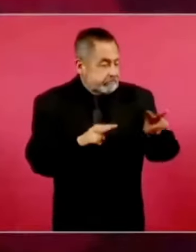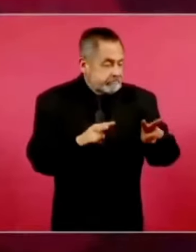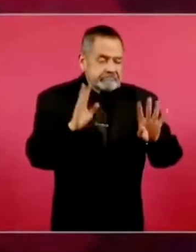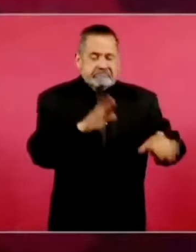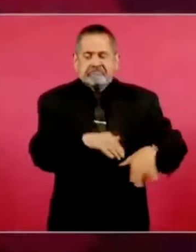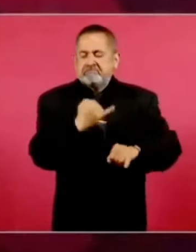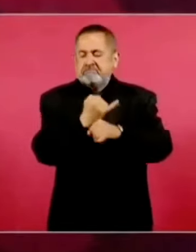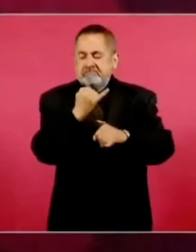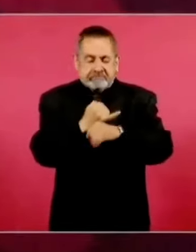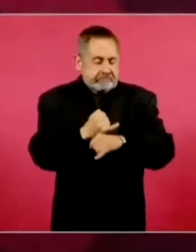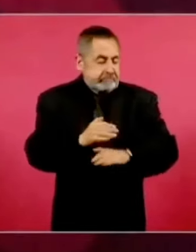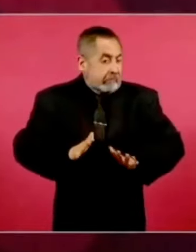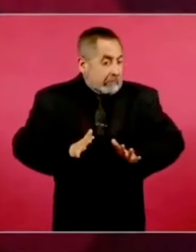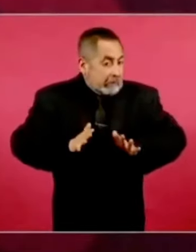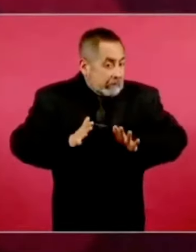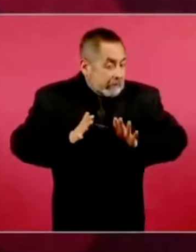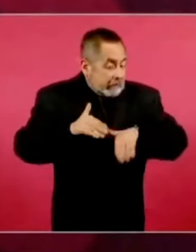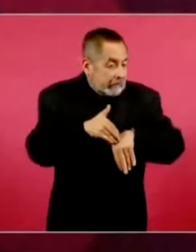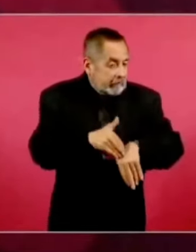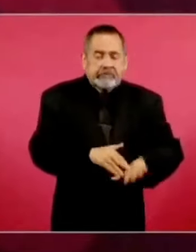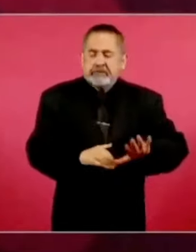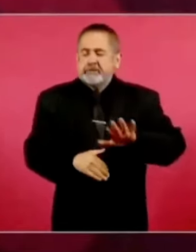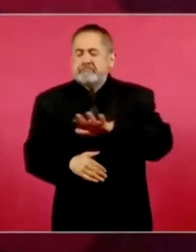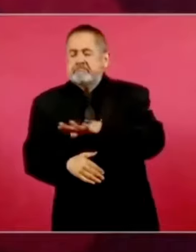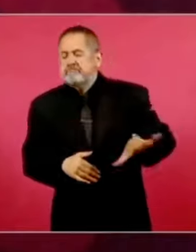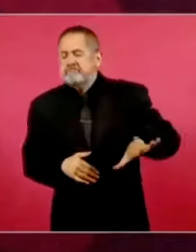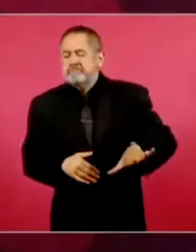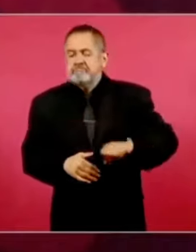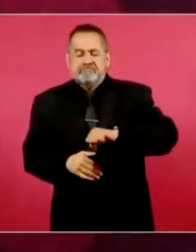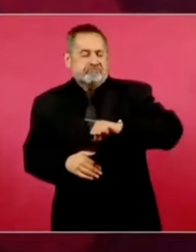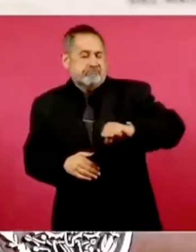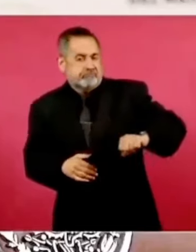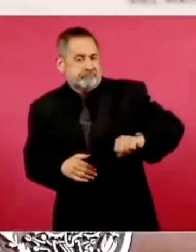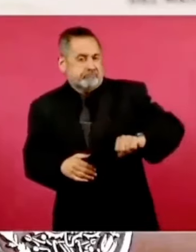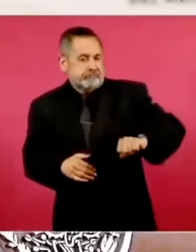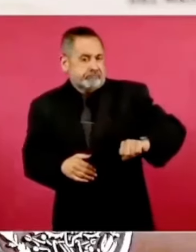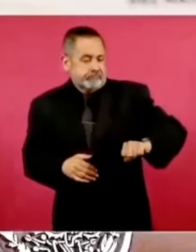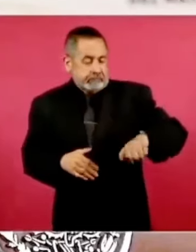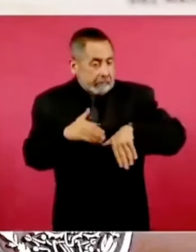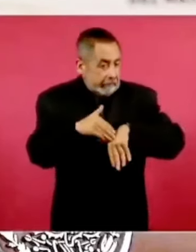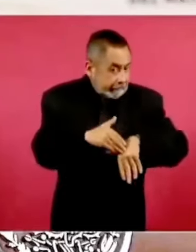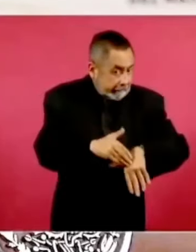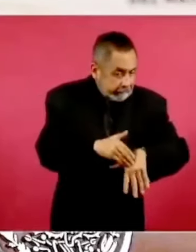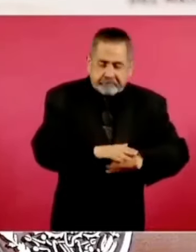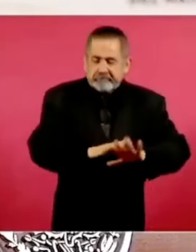sociales y ya no se deja manipular.